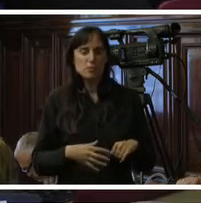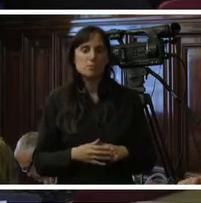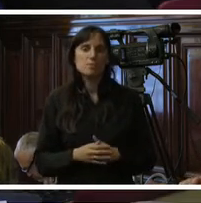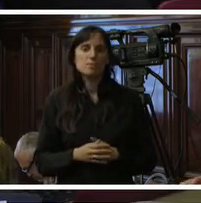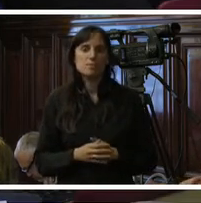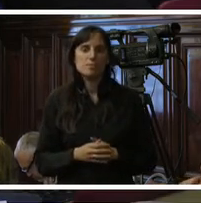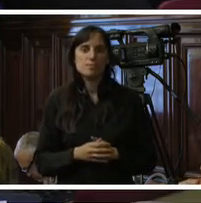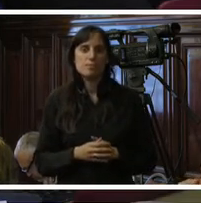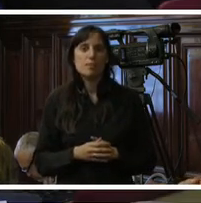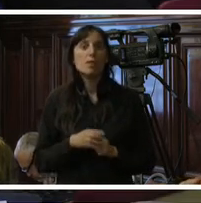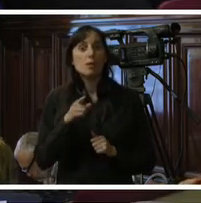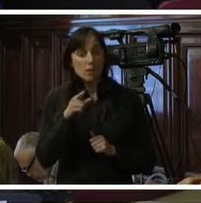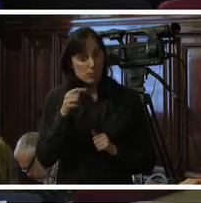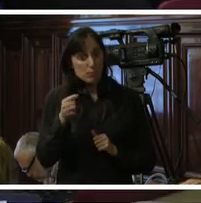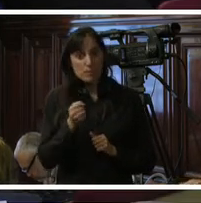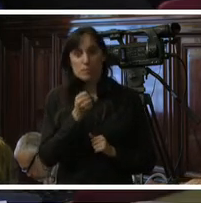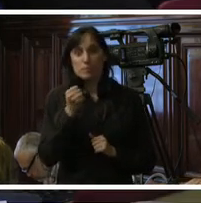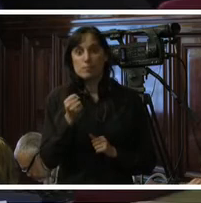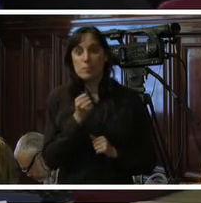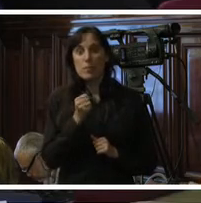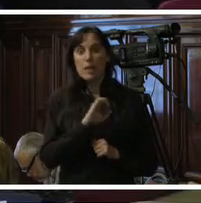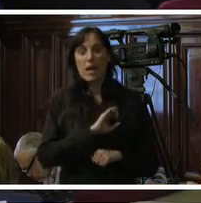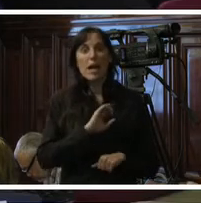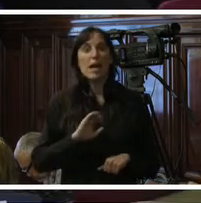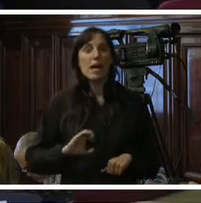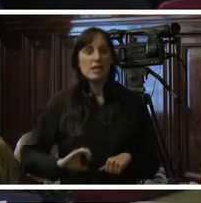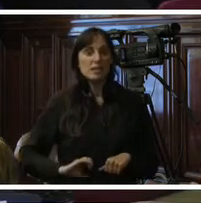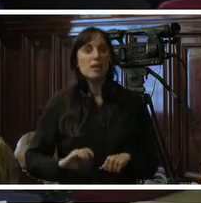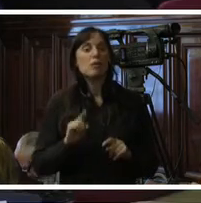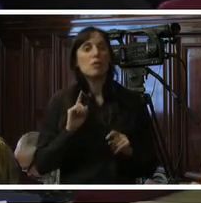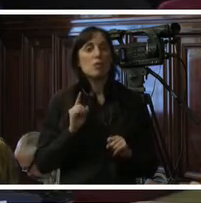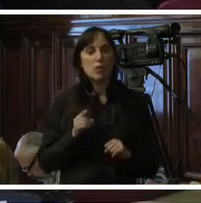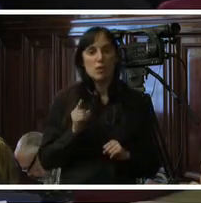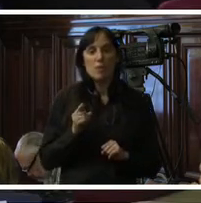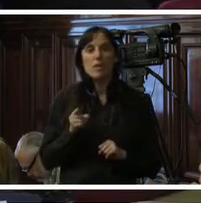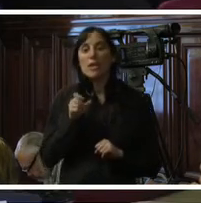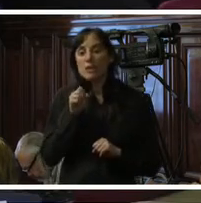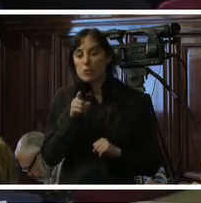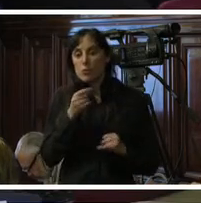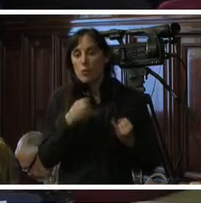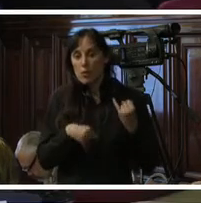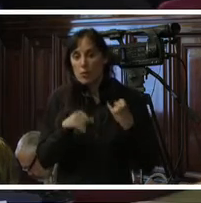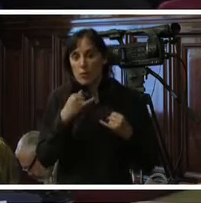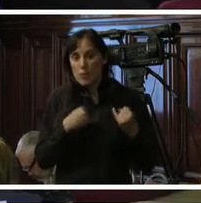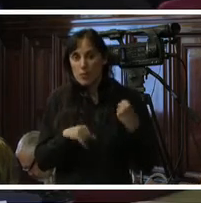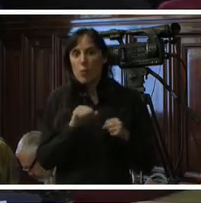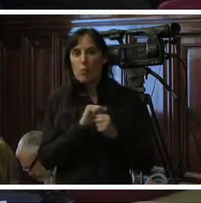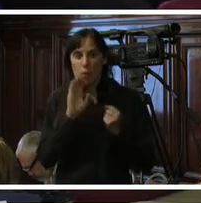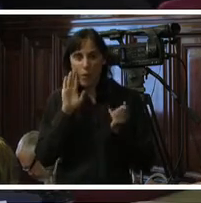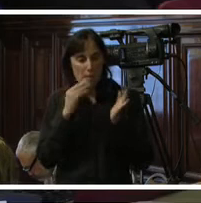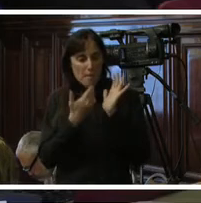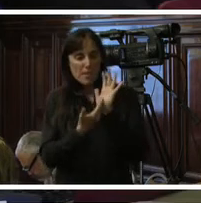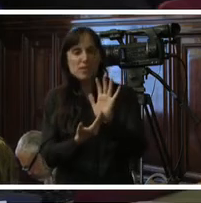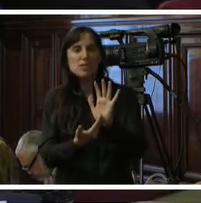hay que tener en cuenta que los Estados deberían tomar medidas para que esa información sea presentada a las mujeres de una forma